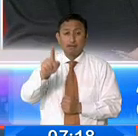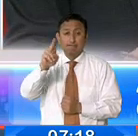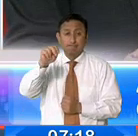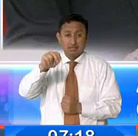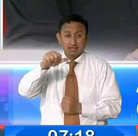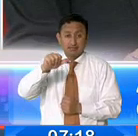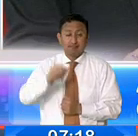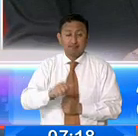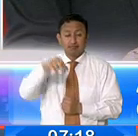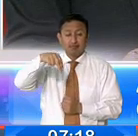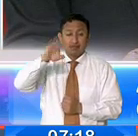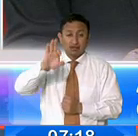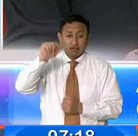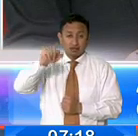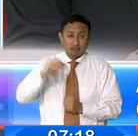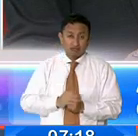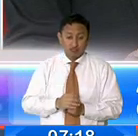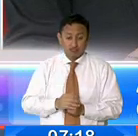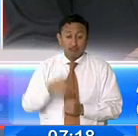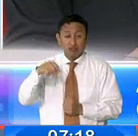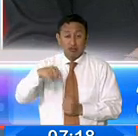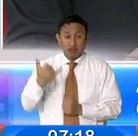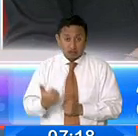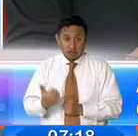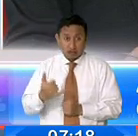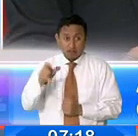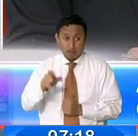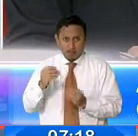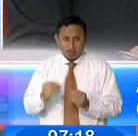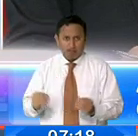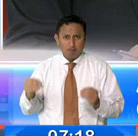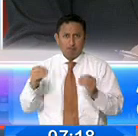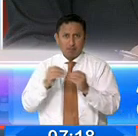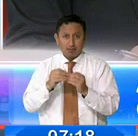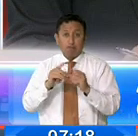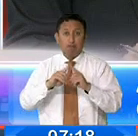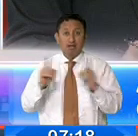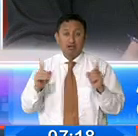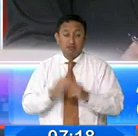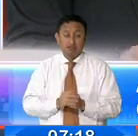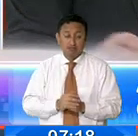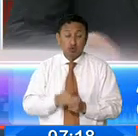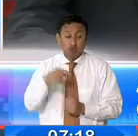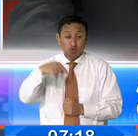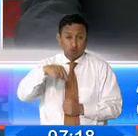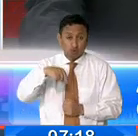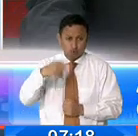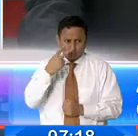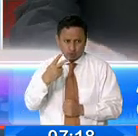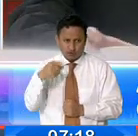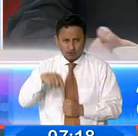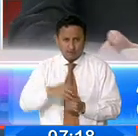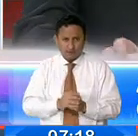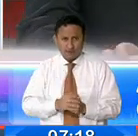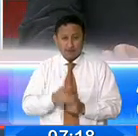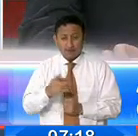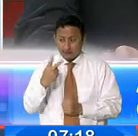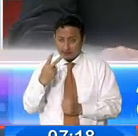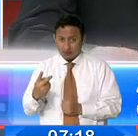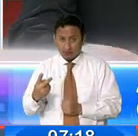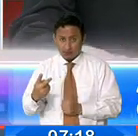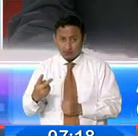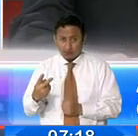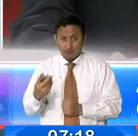alguna manera también ha mitigado una aparición mayor. Sin embargo, si nosotros logramos encontrar este número de eventos,